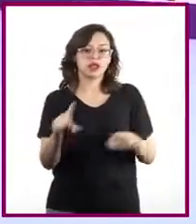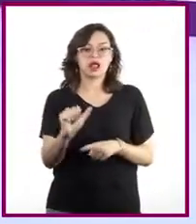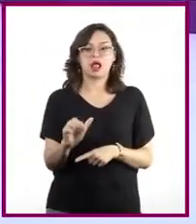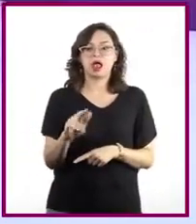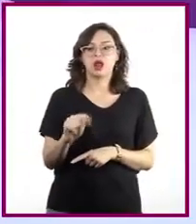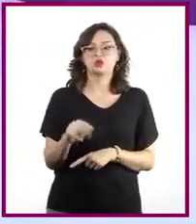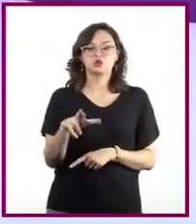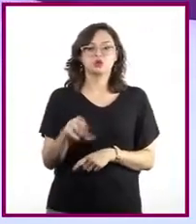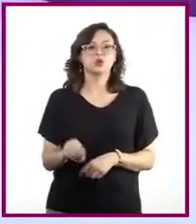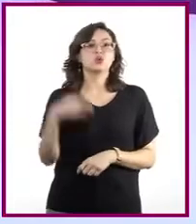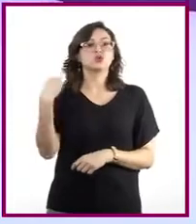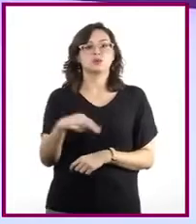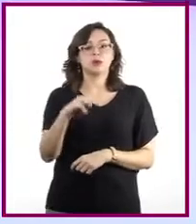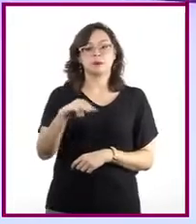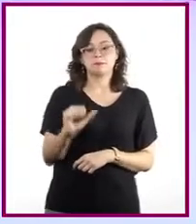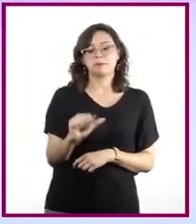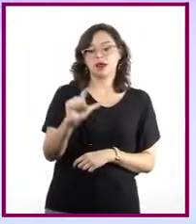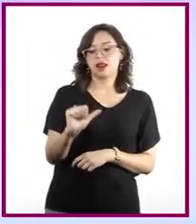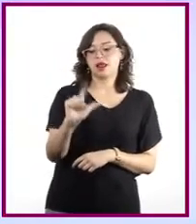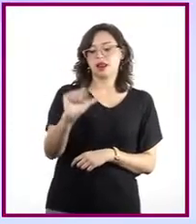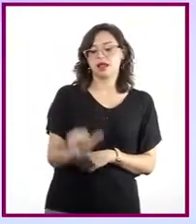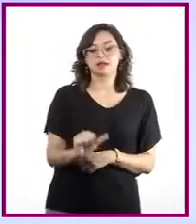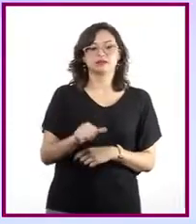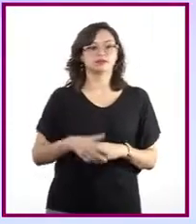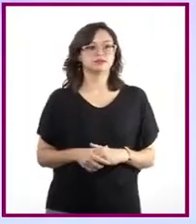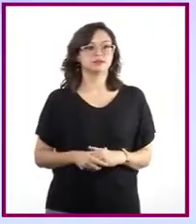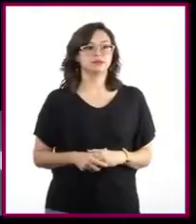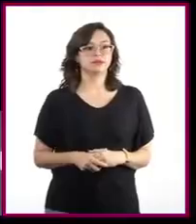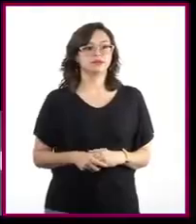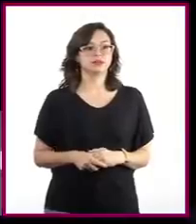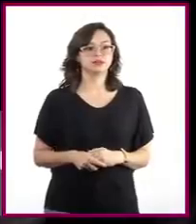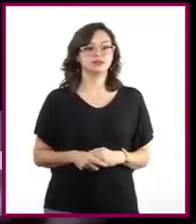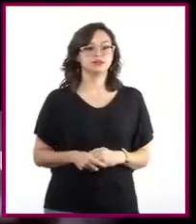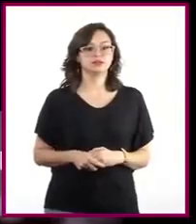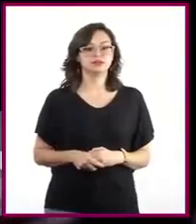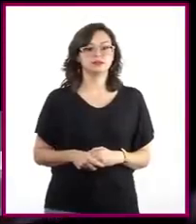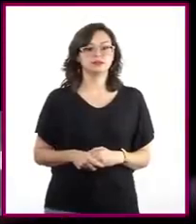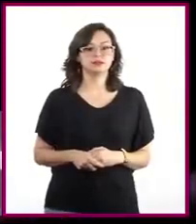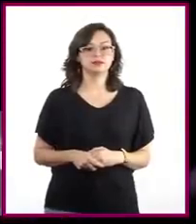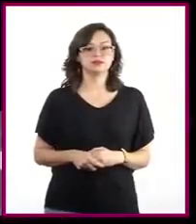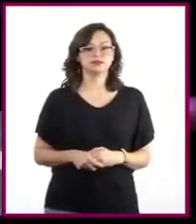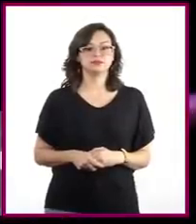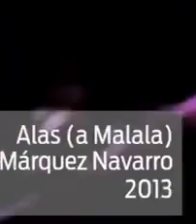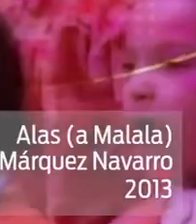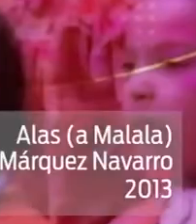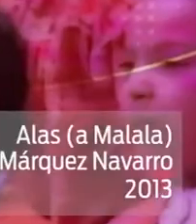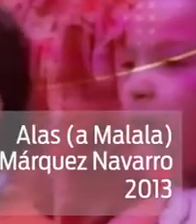Malala. ¡Nos vemos! ¡Hasta la próxima! ¡Hasta